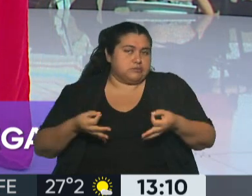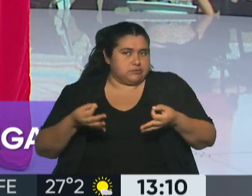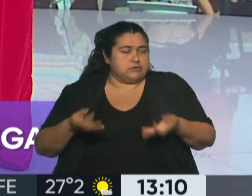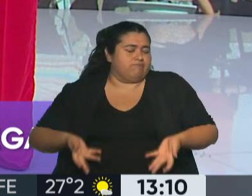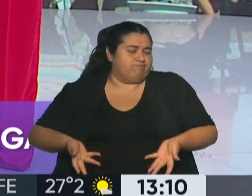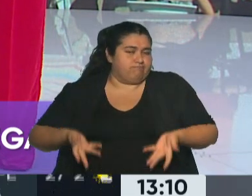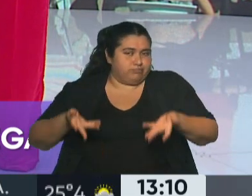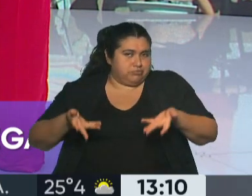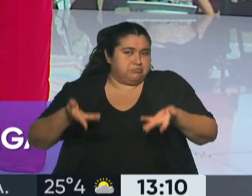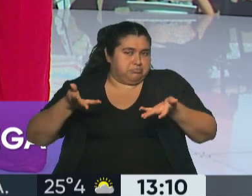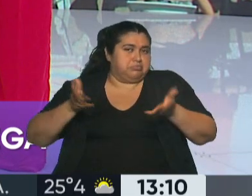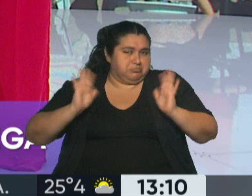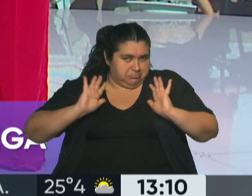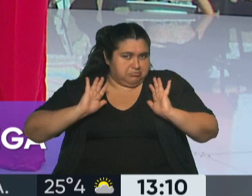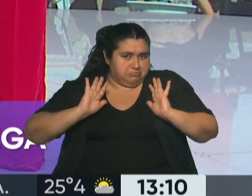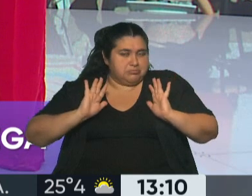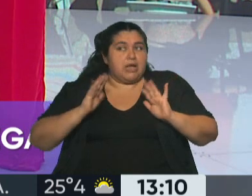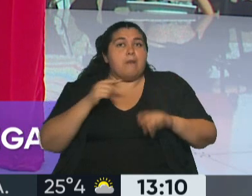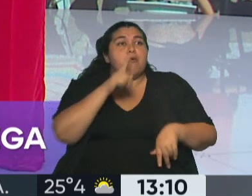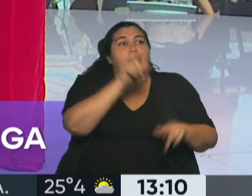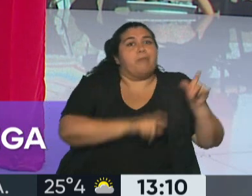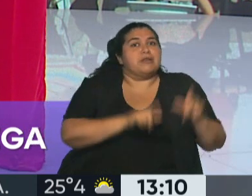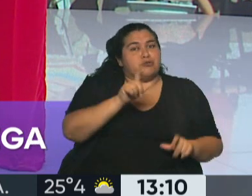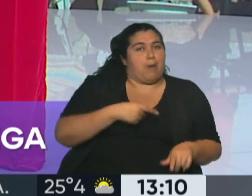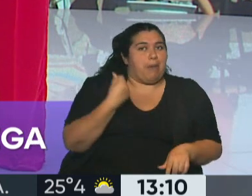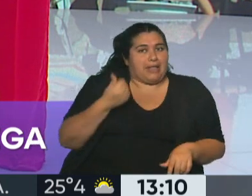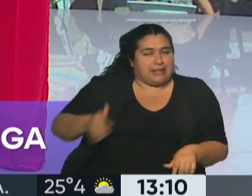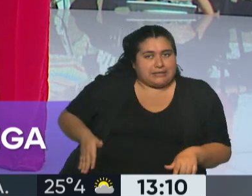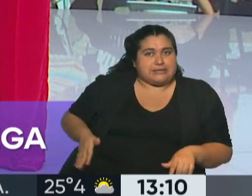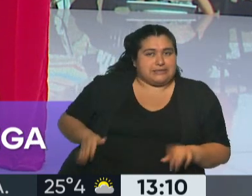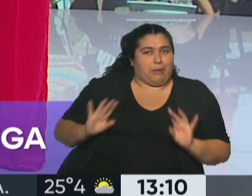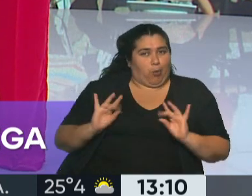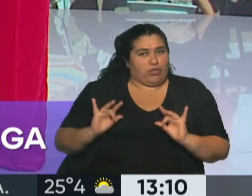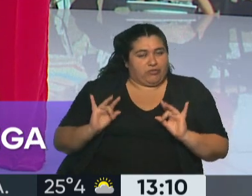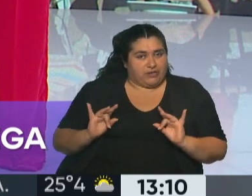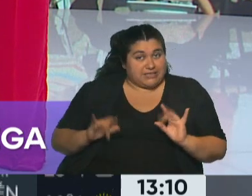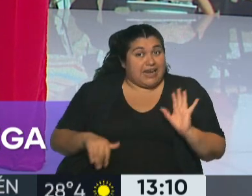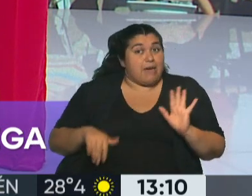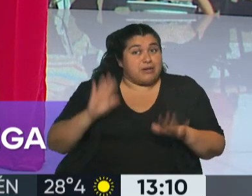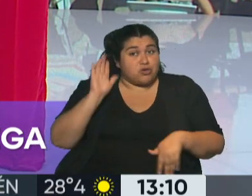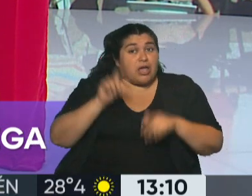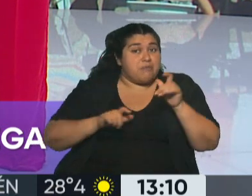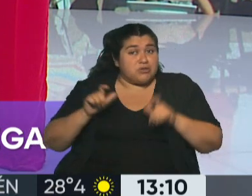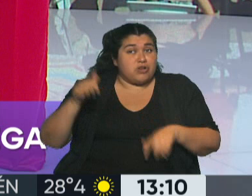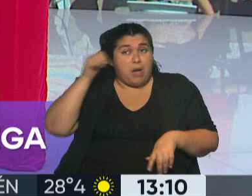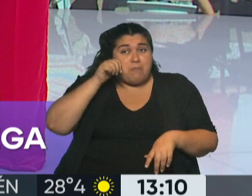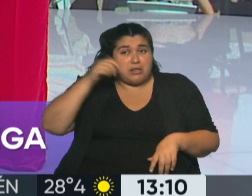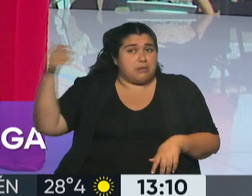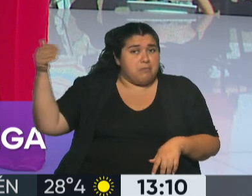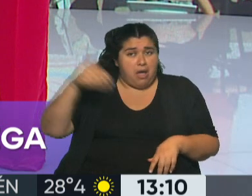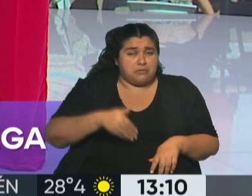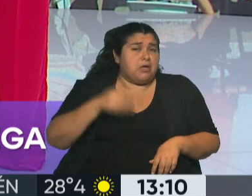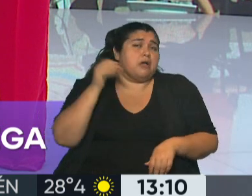los valores, porque el bolsillo de la gente está bastante complicado, el grueso de la gente que viene a Mar del Plata son asalariados,